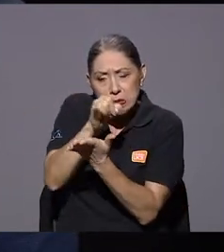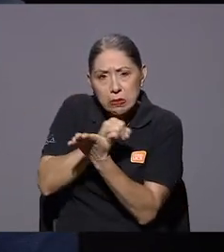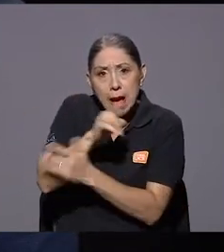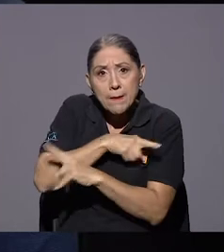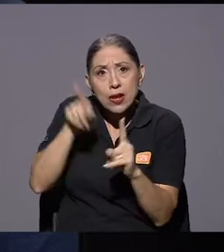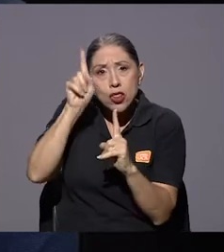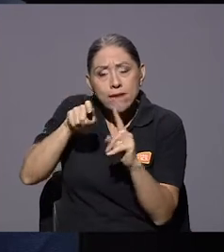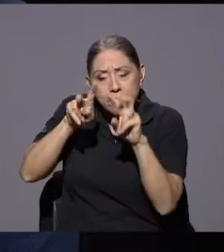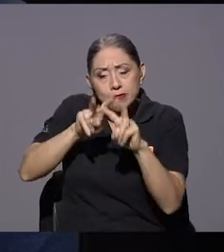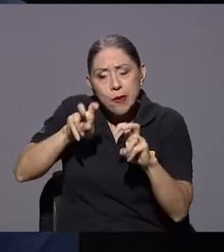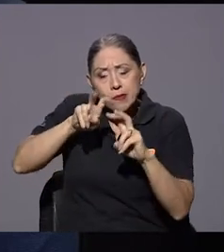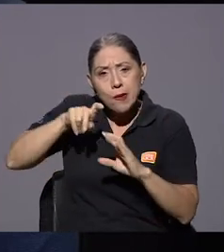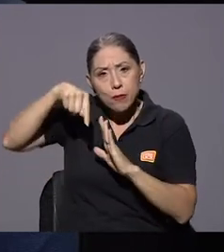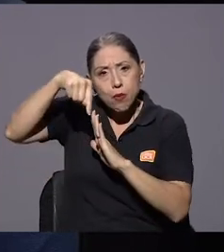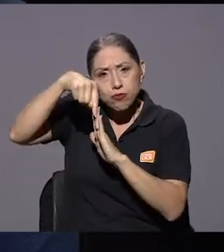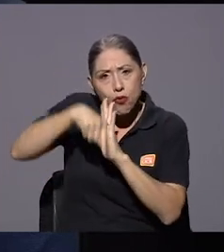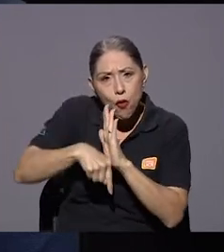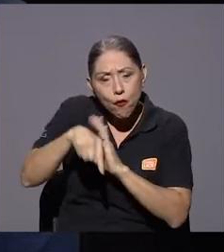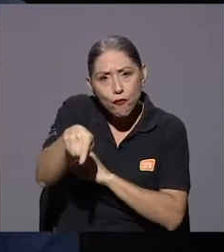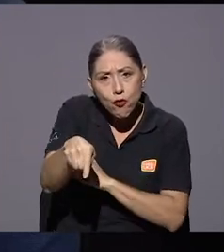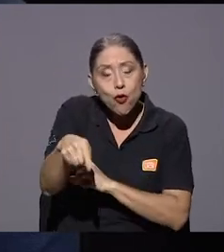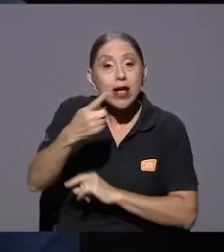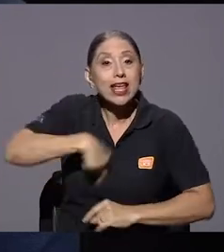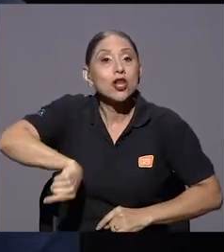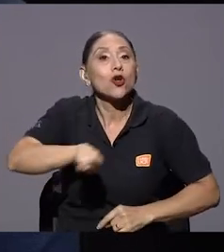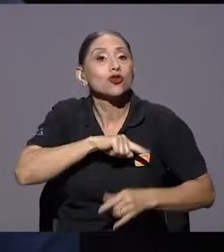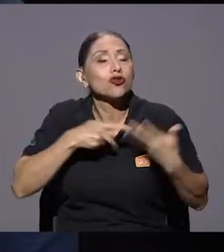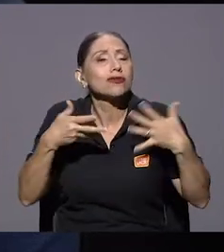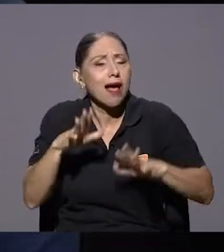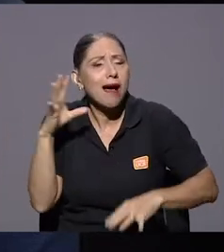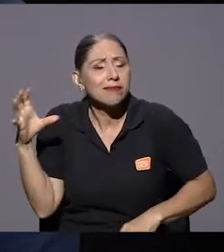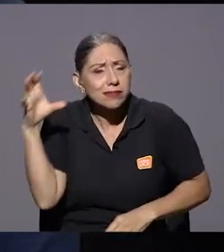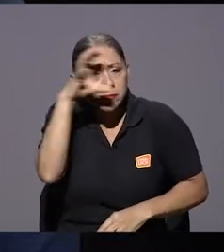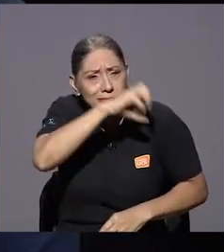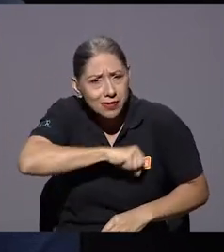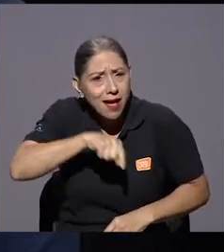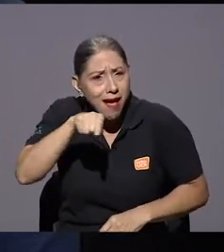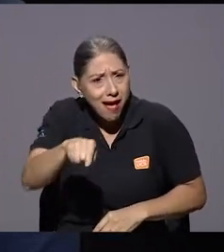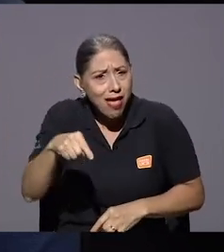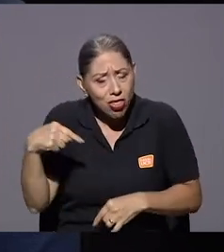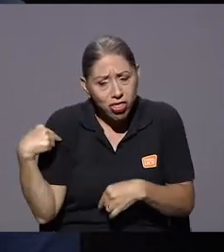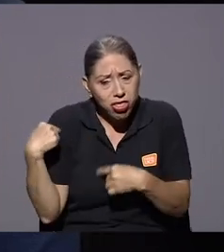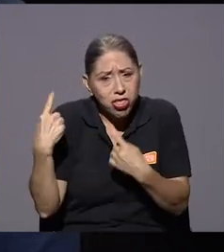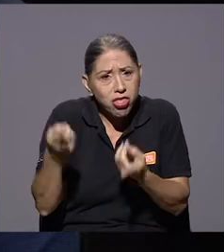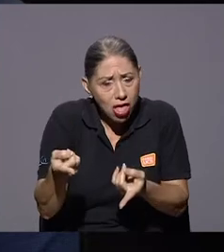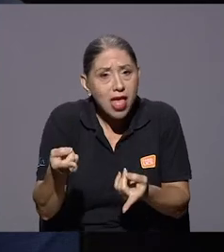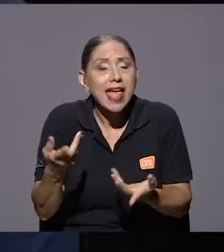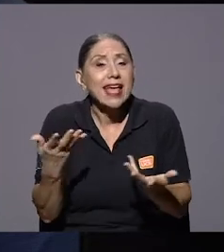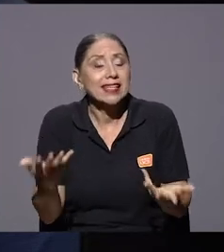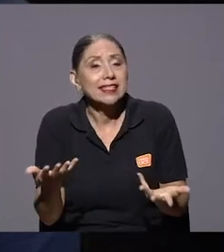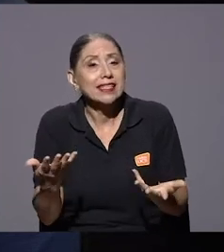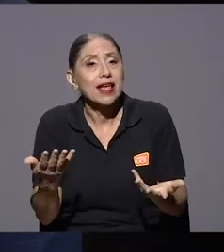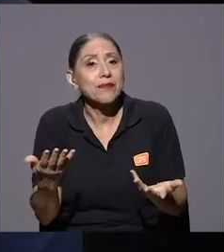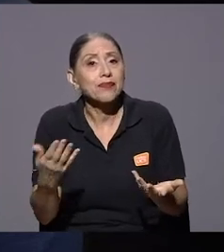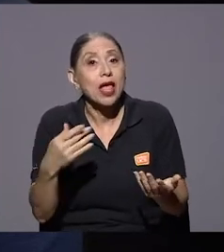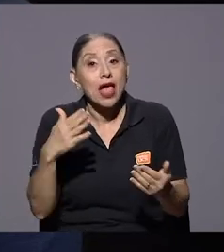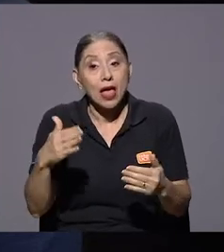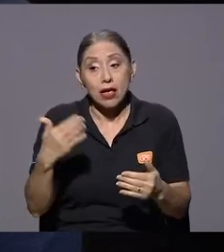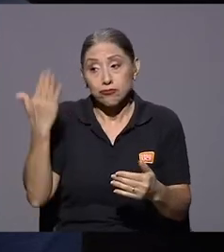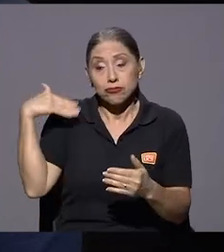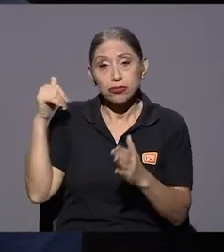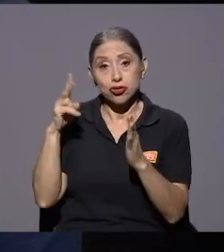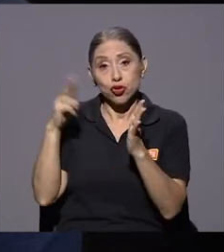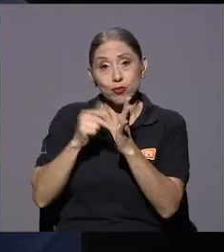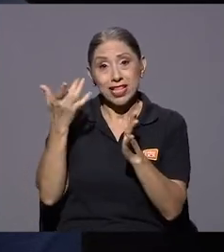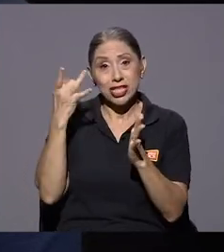profundizar posiblemente y lo que hemos visto nosotros empíricamente o que vimos empíricamente durante estos años en No Coma Cuento es que después de la elección